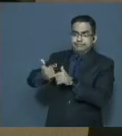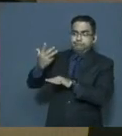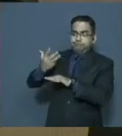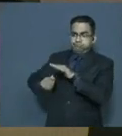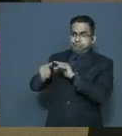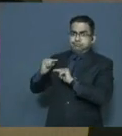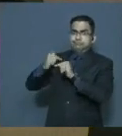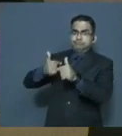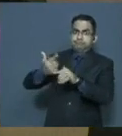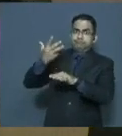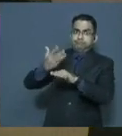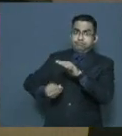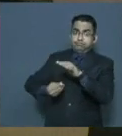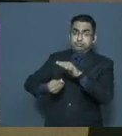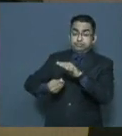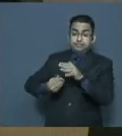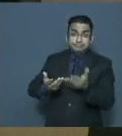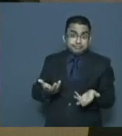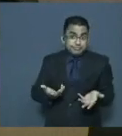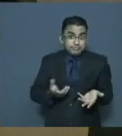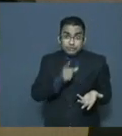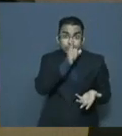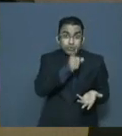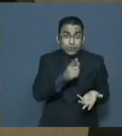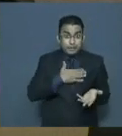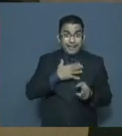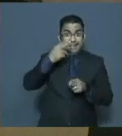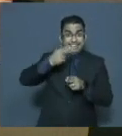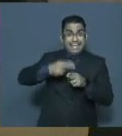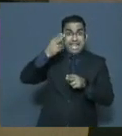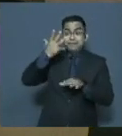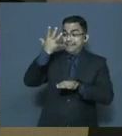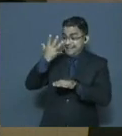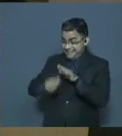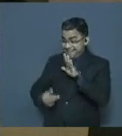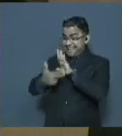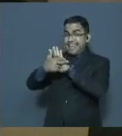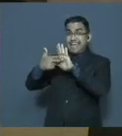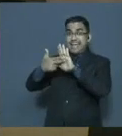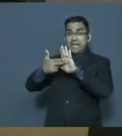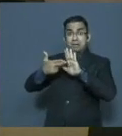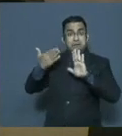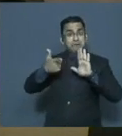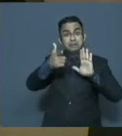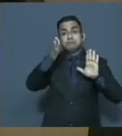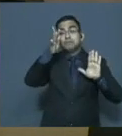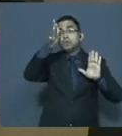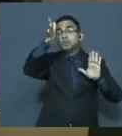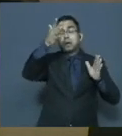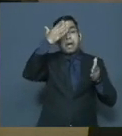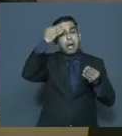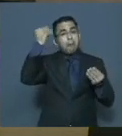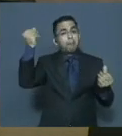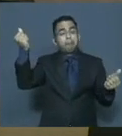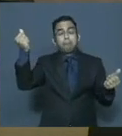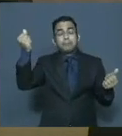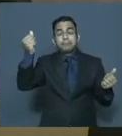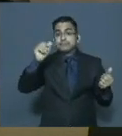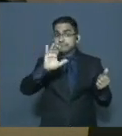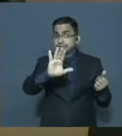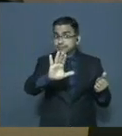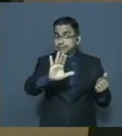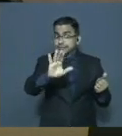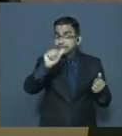Es verdad, nuestros nombres, nuestras ambiciones serán probablemente olvidados. Lo que no será